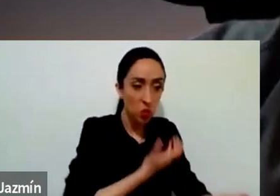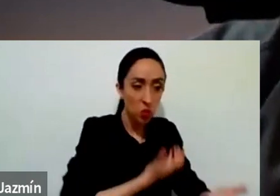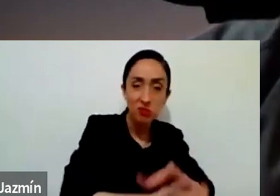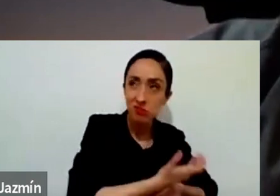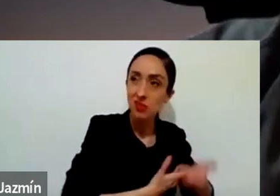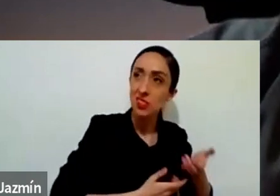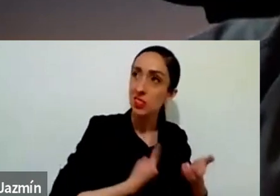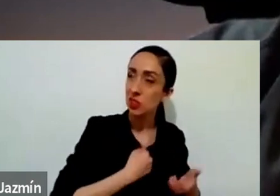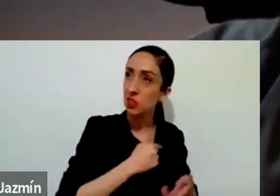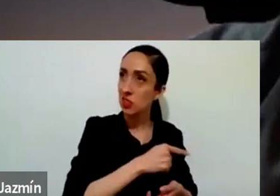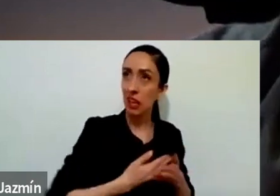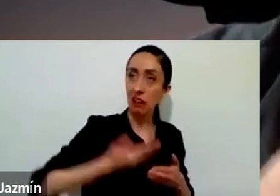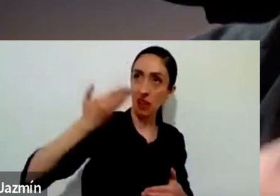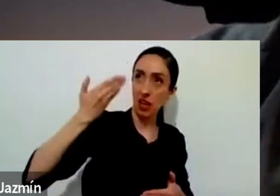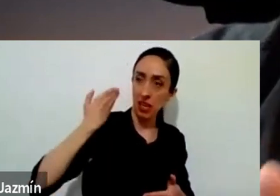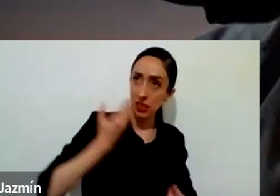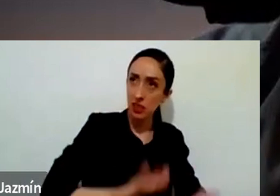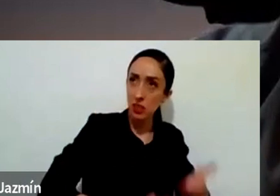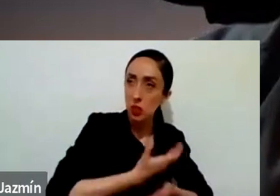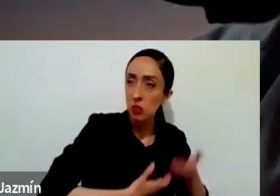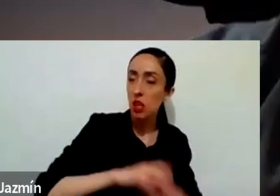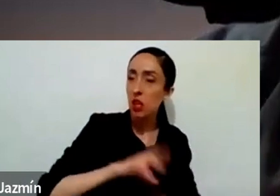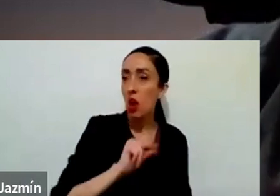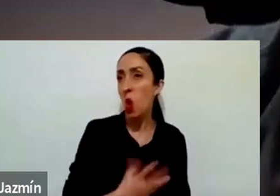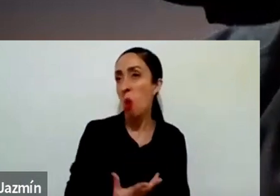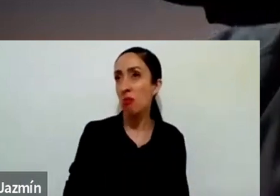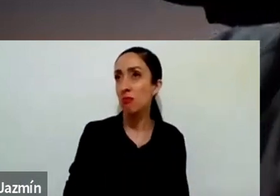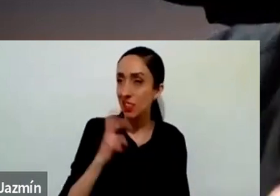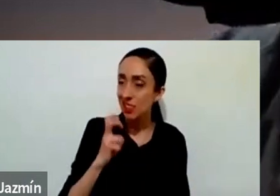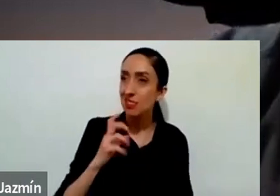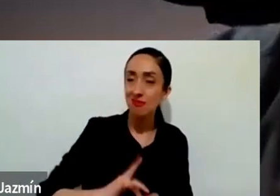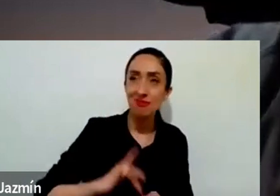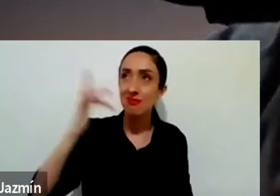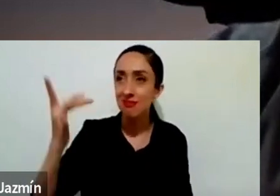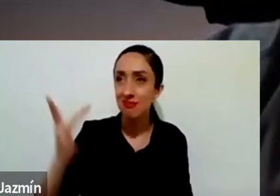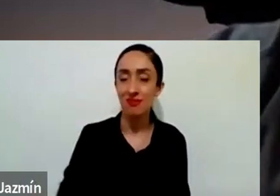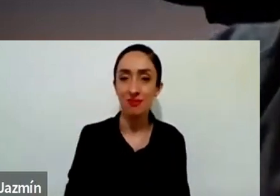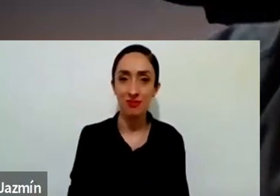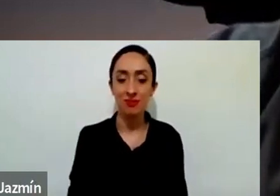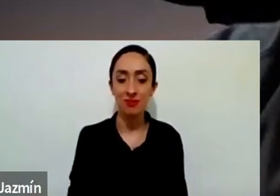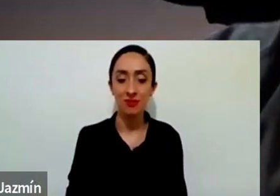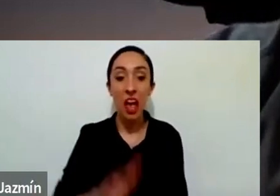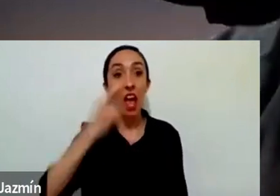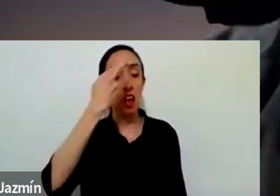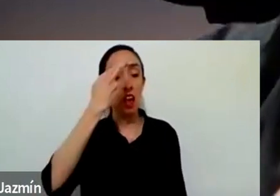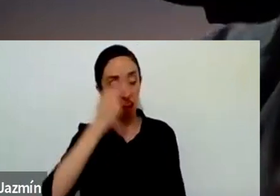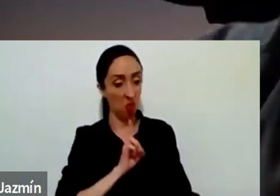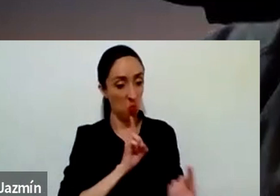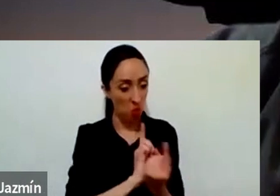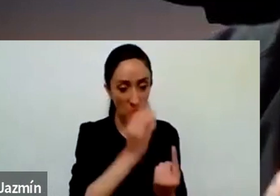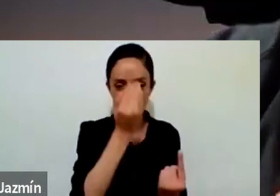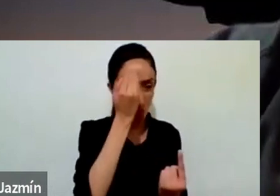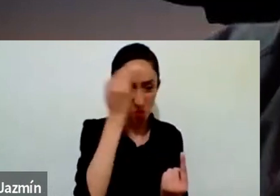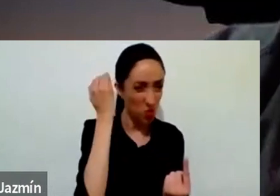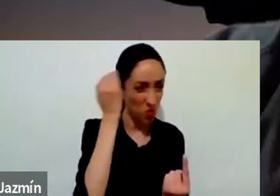antes. Tení un encuentro muy bonito con un desconocido, con una desconocido. Qué bonito ese